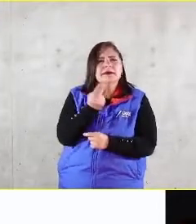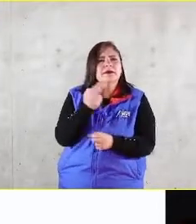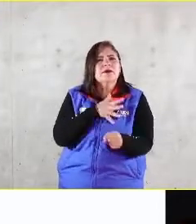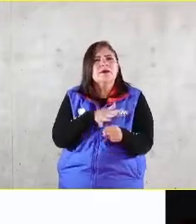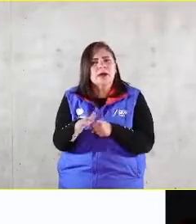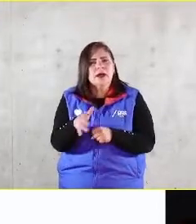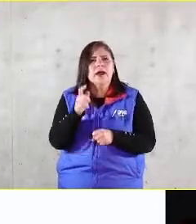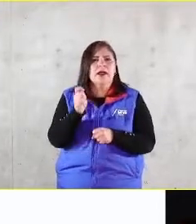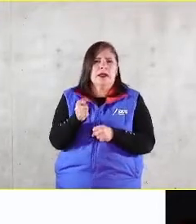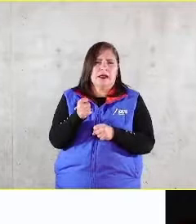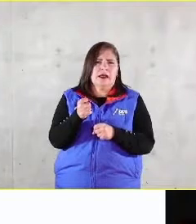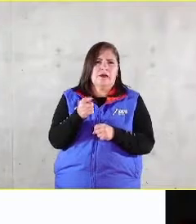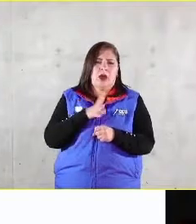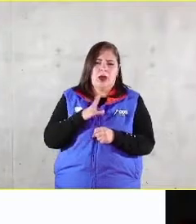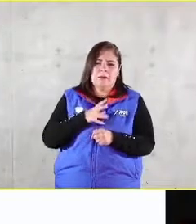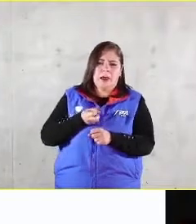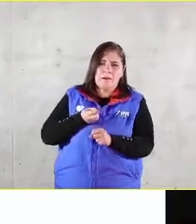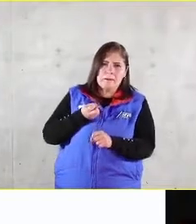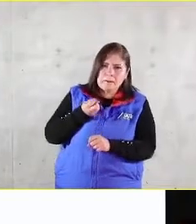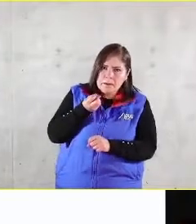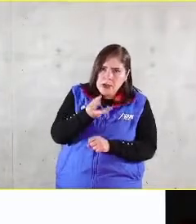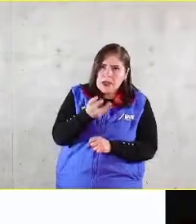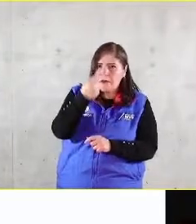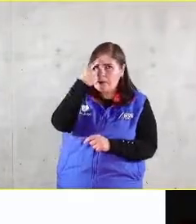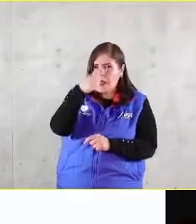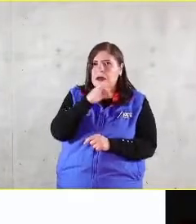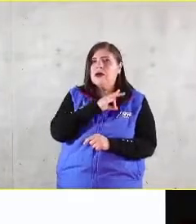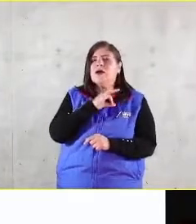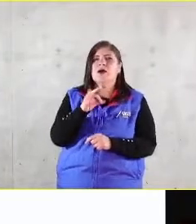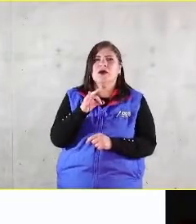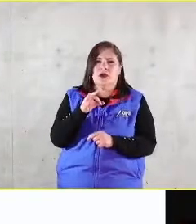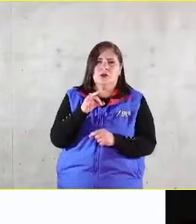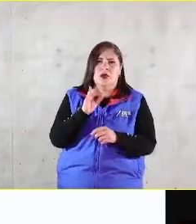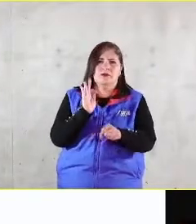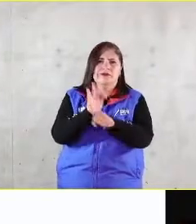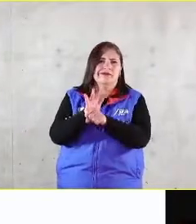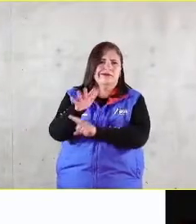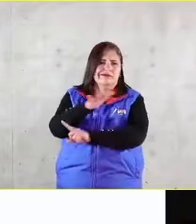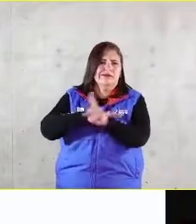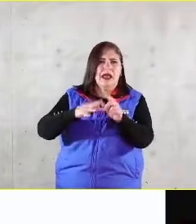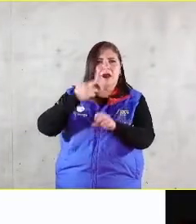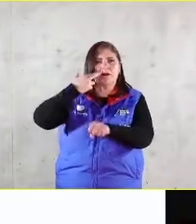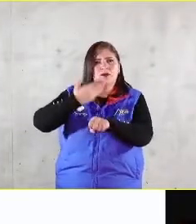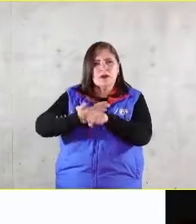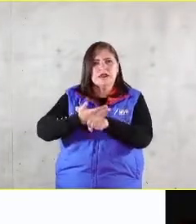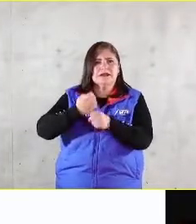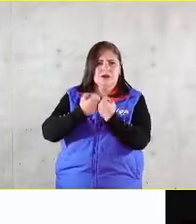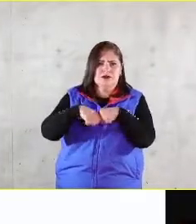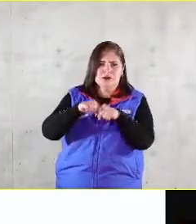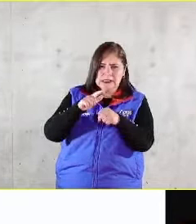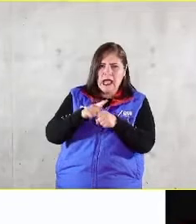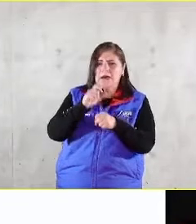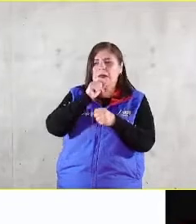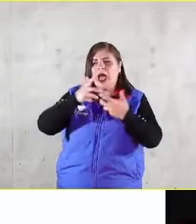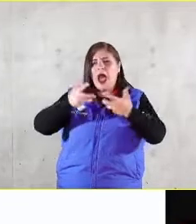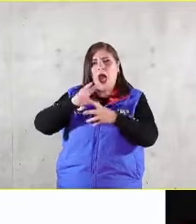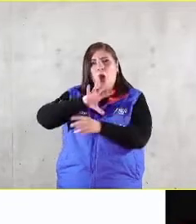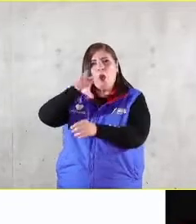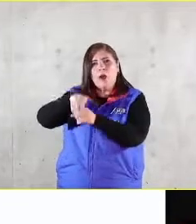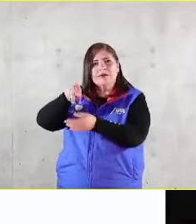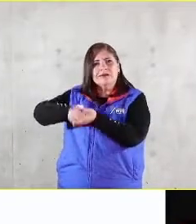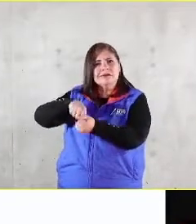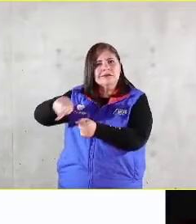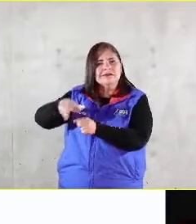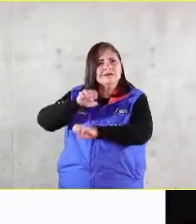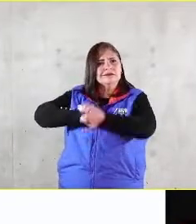de la contribución al bien común desde la responsabilidad social y desde el quehacer completo de la empresa? En un